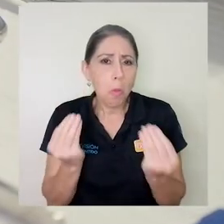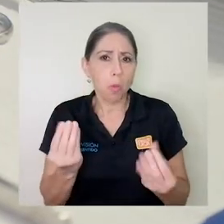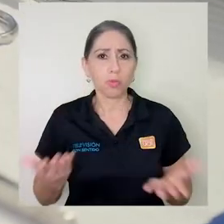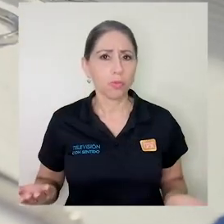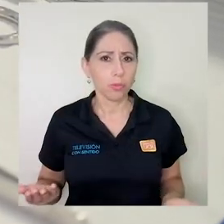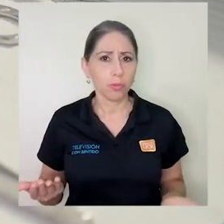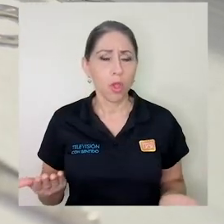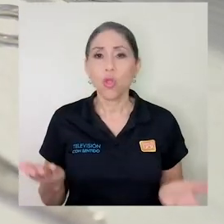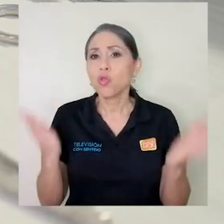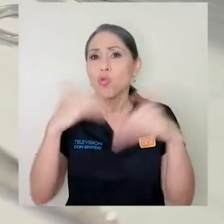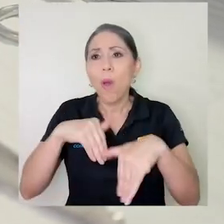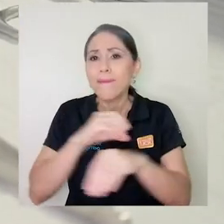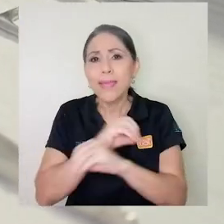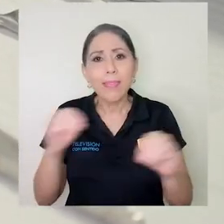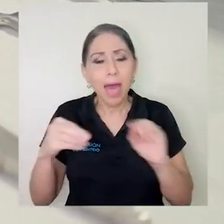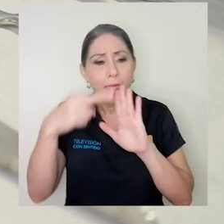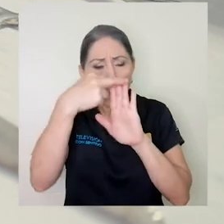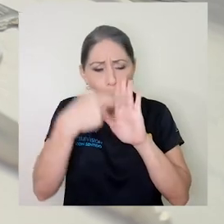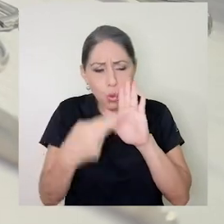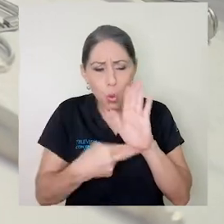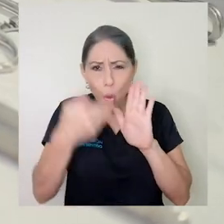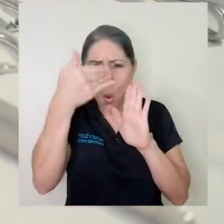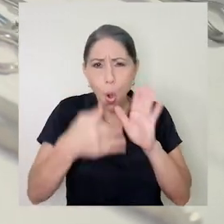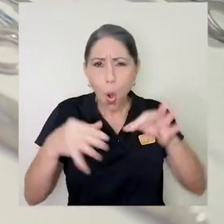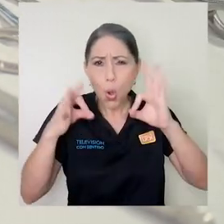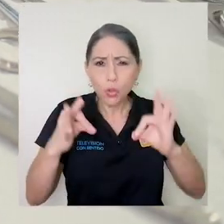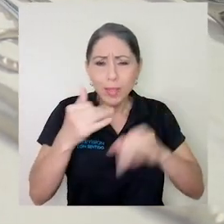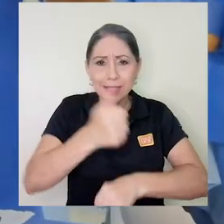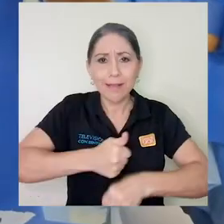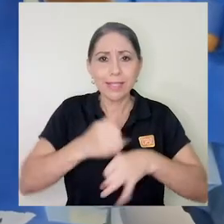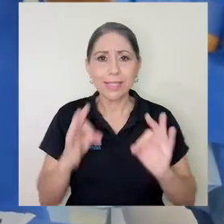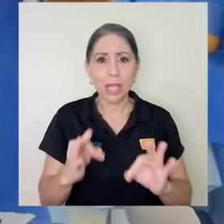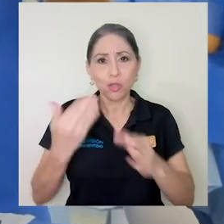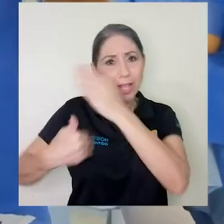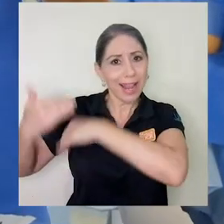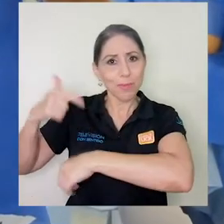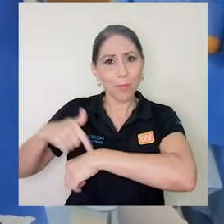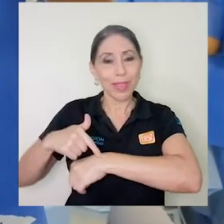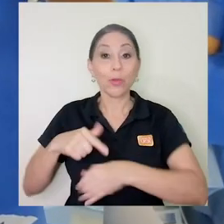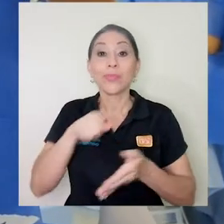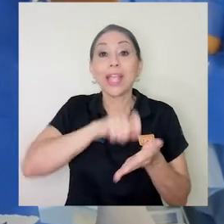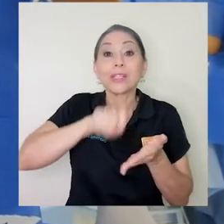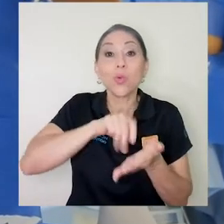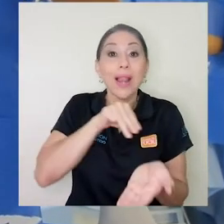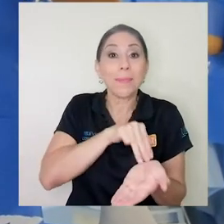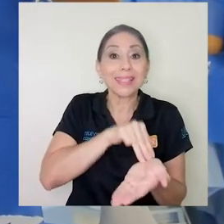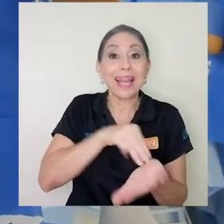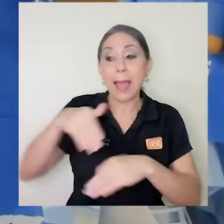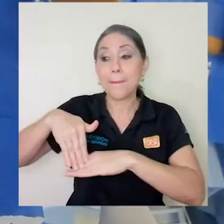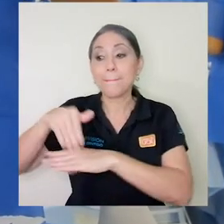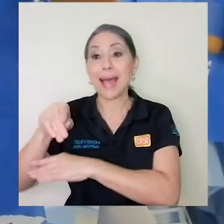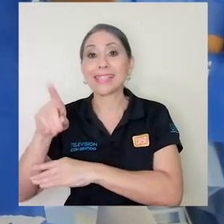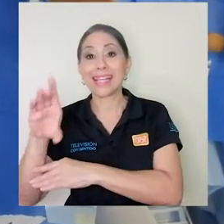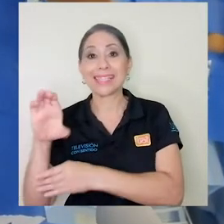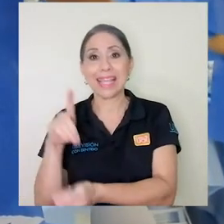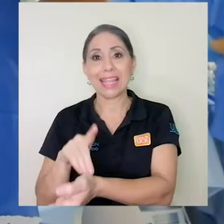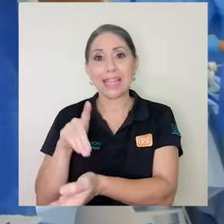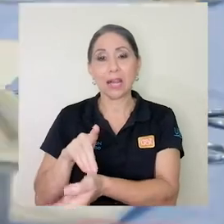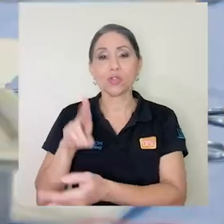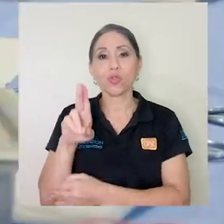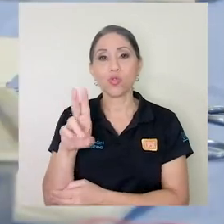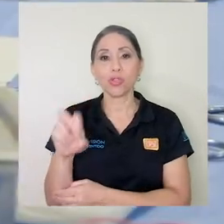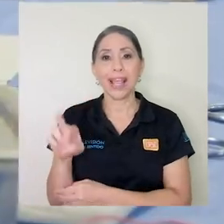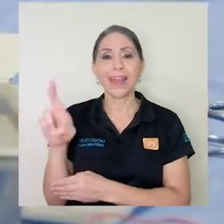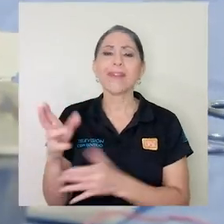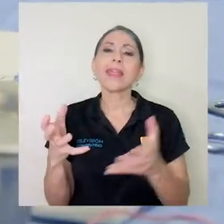no habían protocolos realmente bien establecidos. La Escuela de Medicina y los más de 100 internos de la UCR